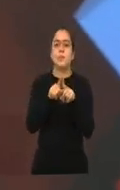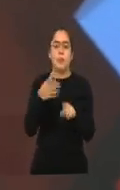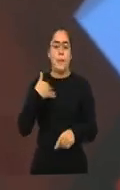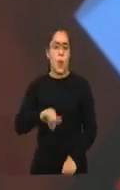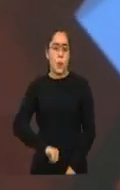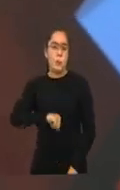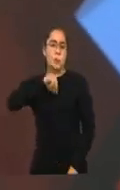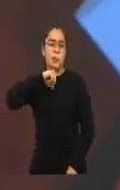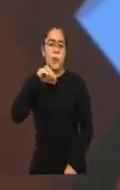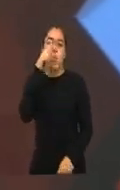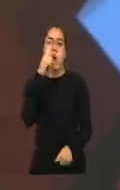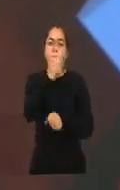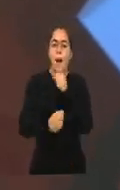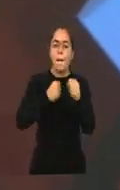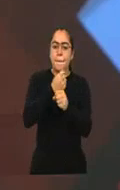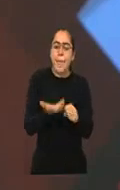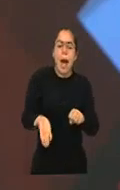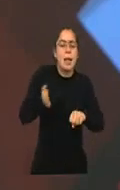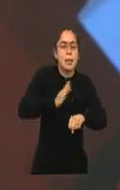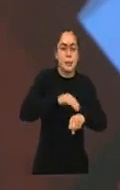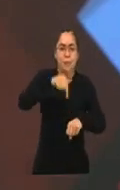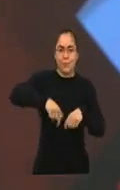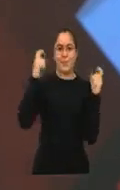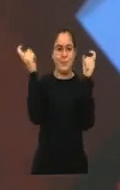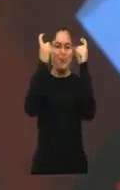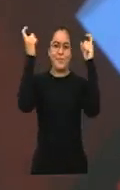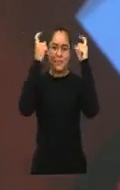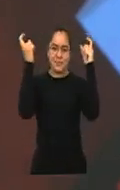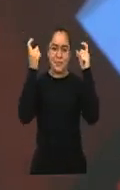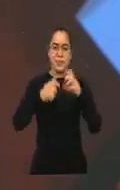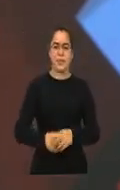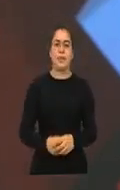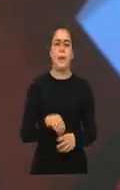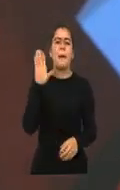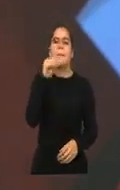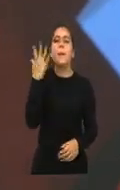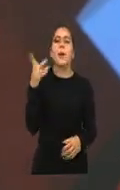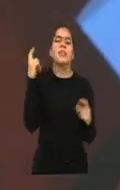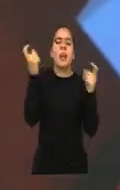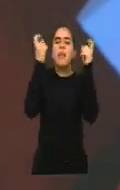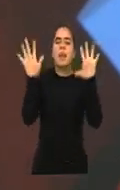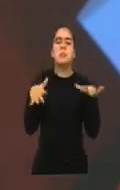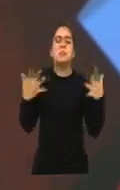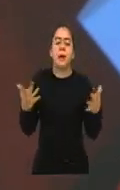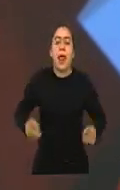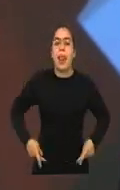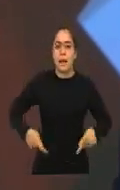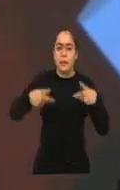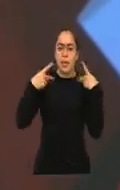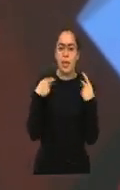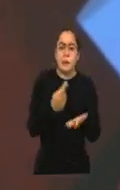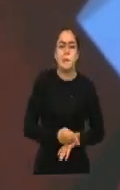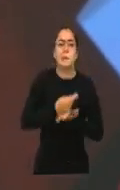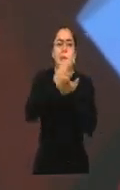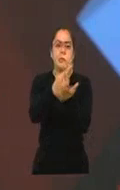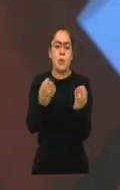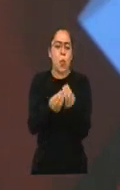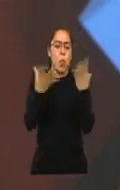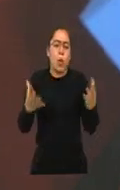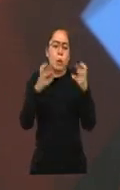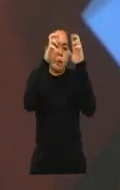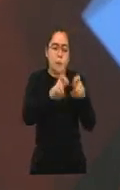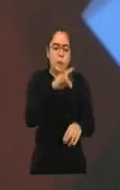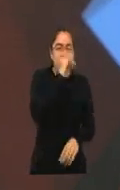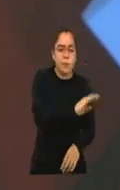más en esta gran celebración. Para mí es una celebración porque celebramos la vida, celebramos la rehabilitación de muchísimos niños y niñas